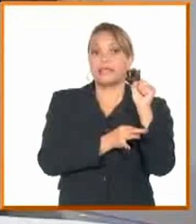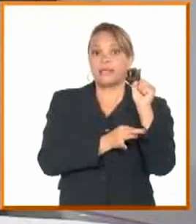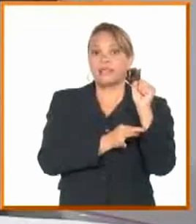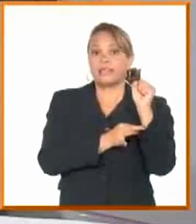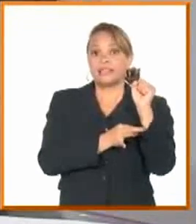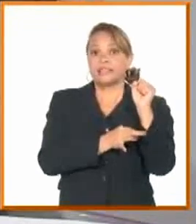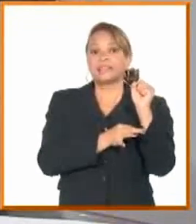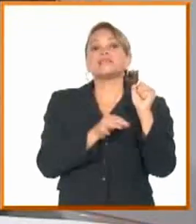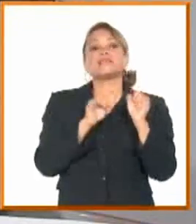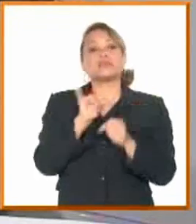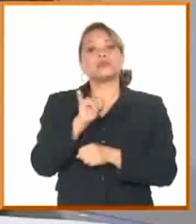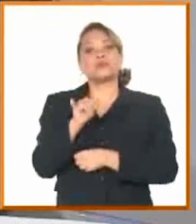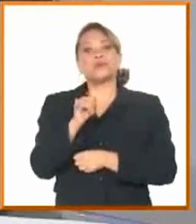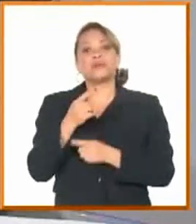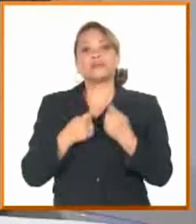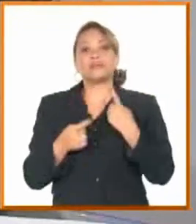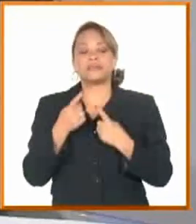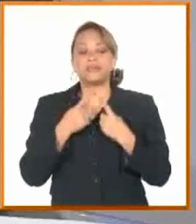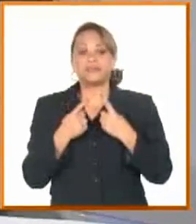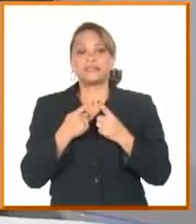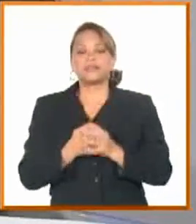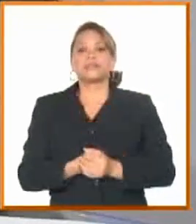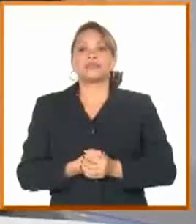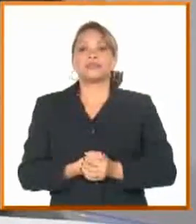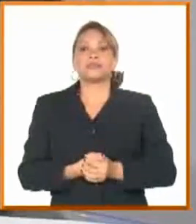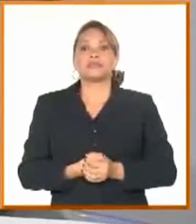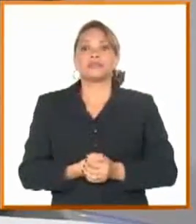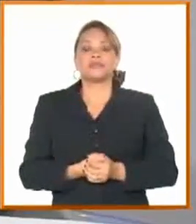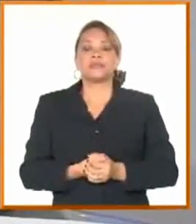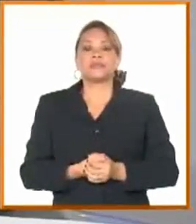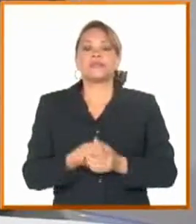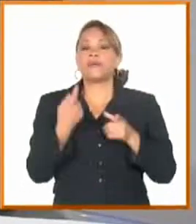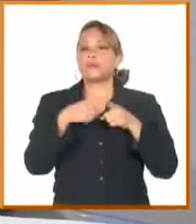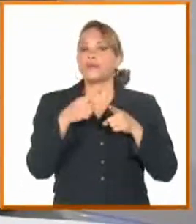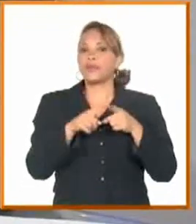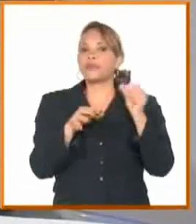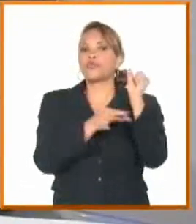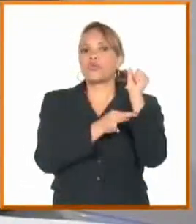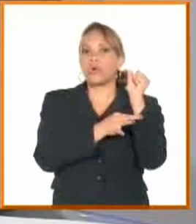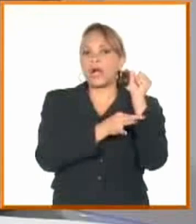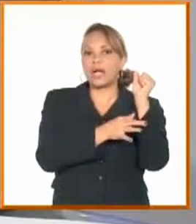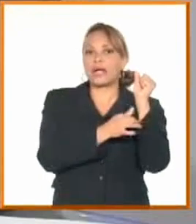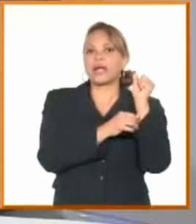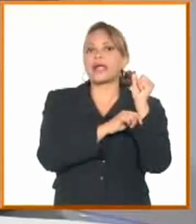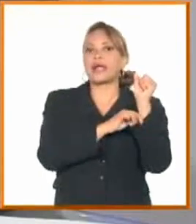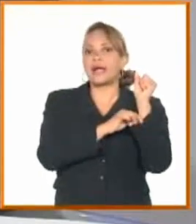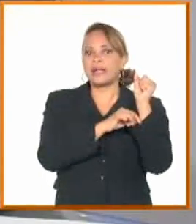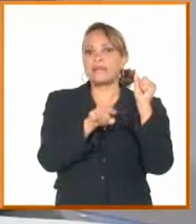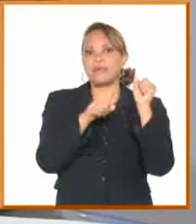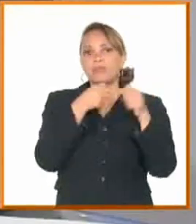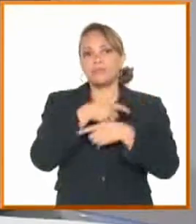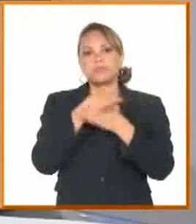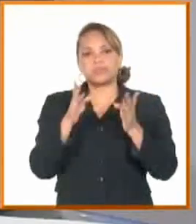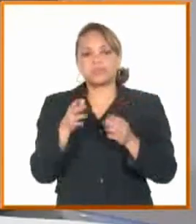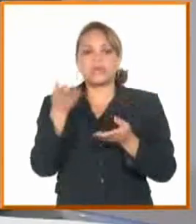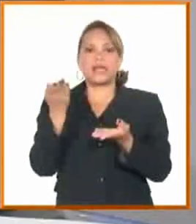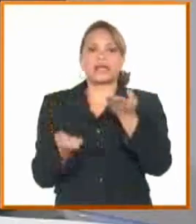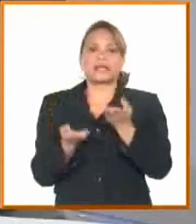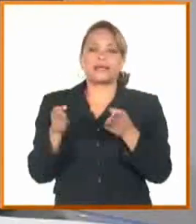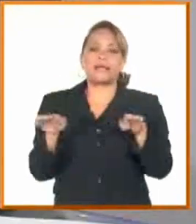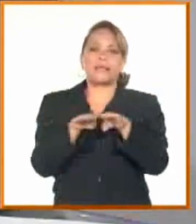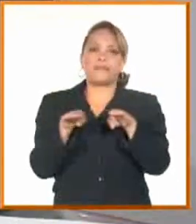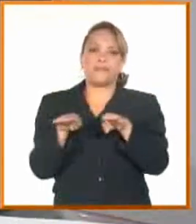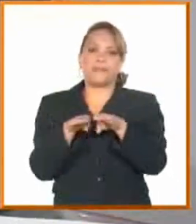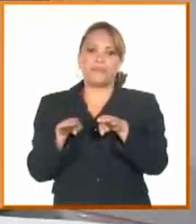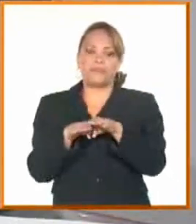territorios hay determinadas ofertas también de productos cárnicos, productos que pueden tener una comercialización más equitativa si